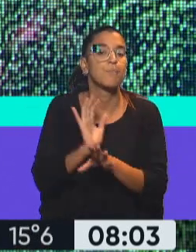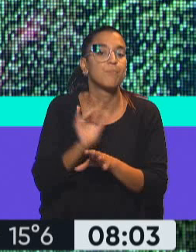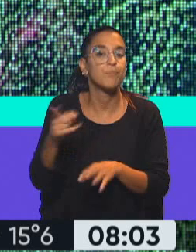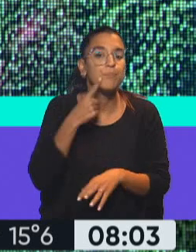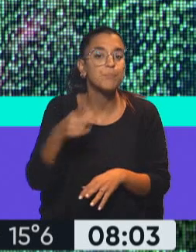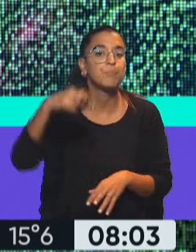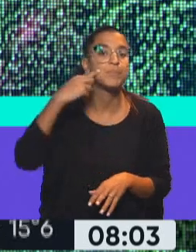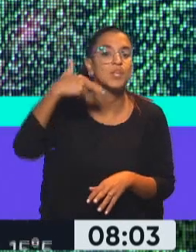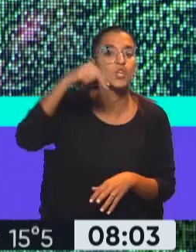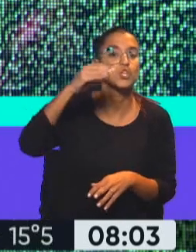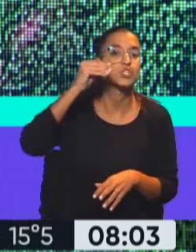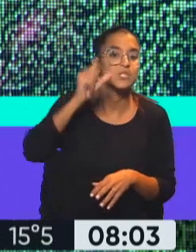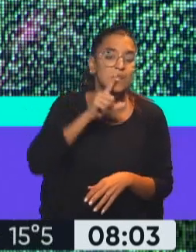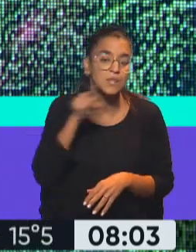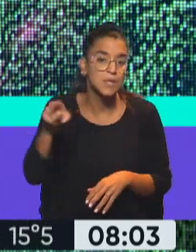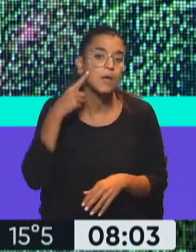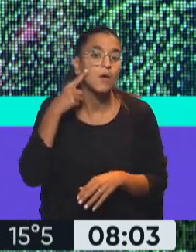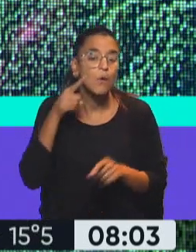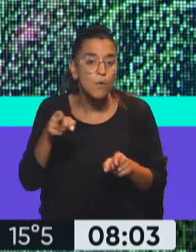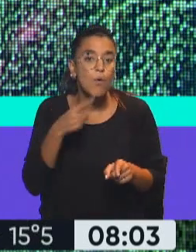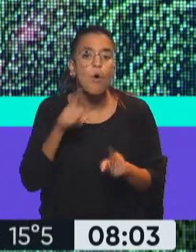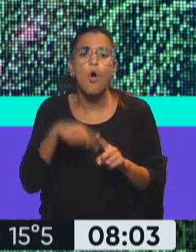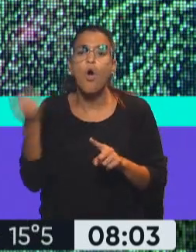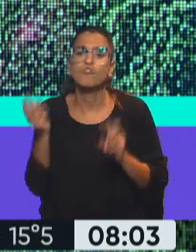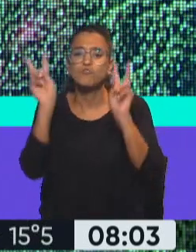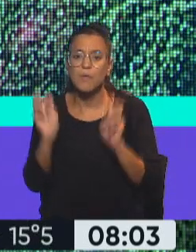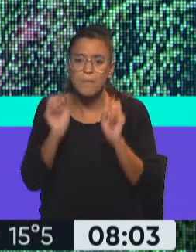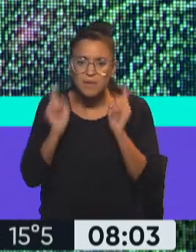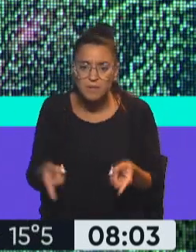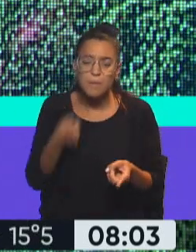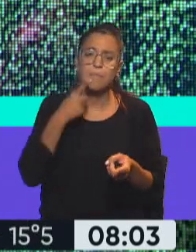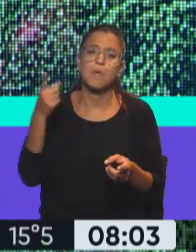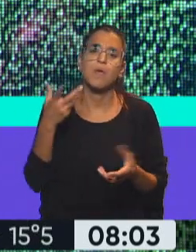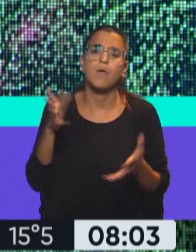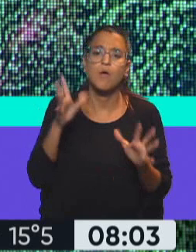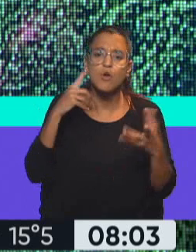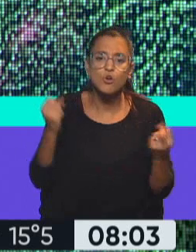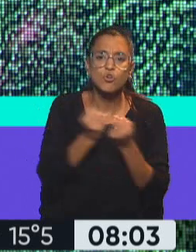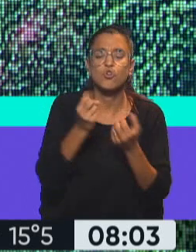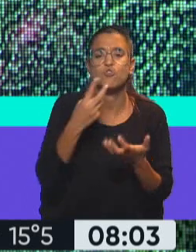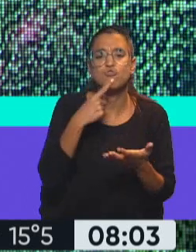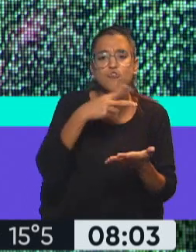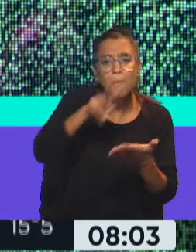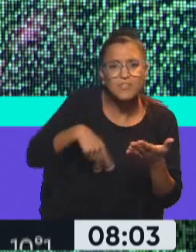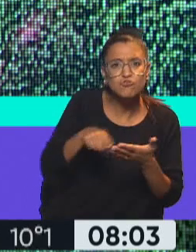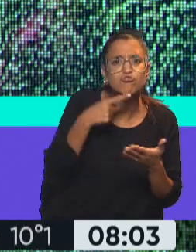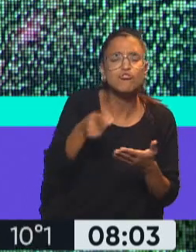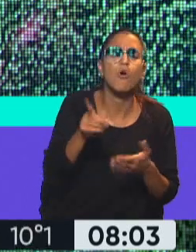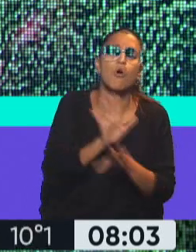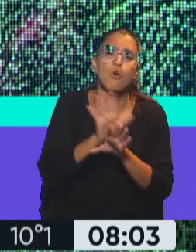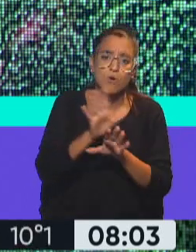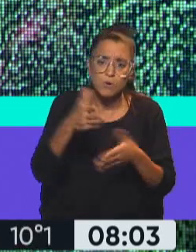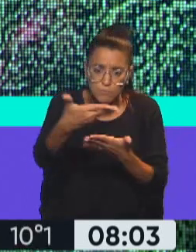del pinochetismo. Recordemos que, bueno, otro de los temas, que es el tema Convención Constituyente, que no me quiero olvidar, la